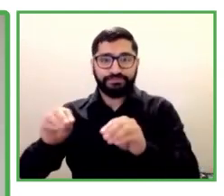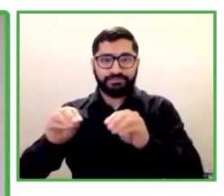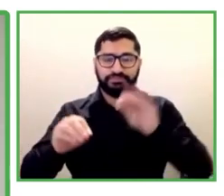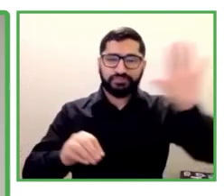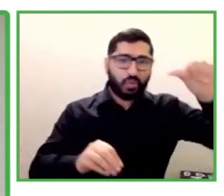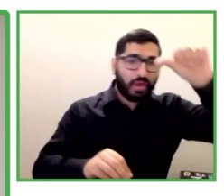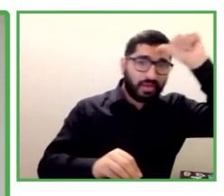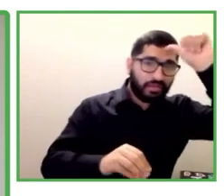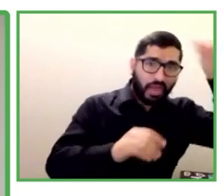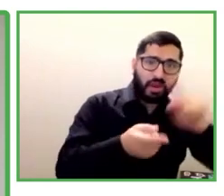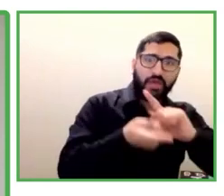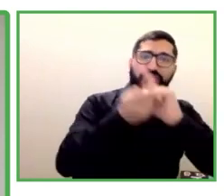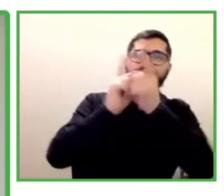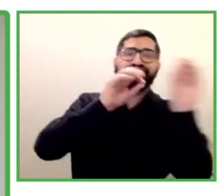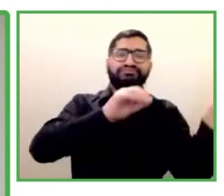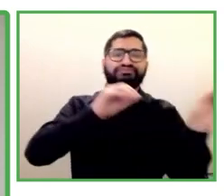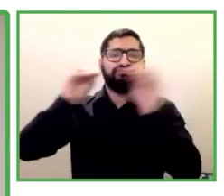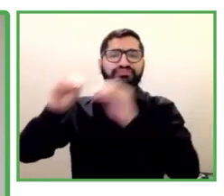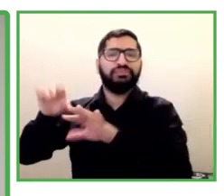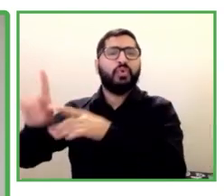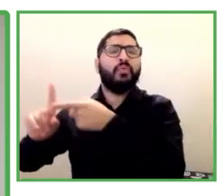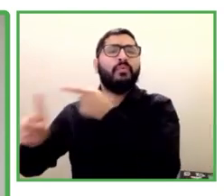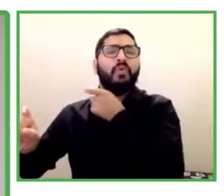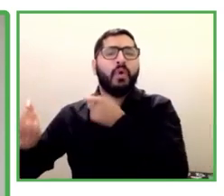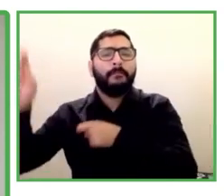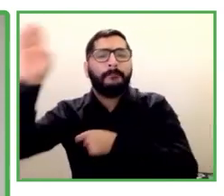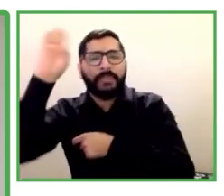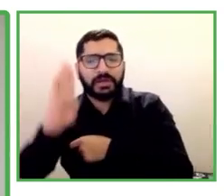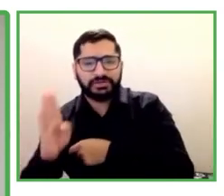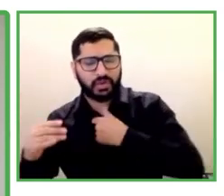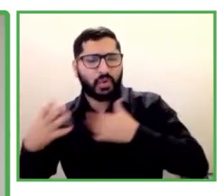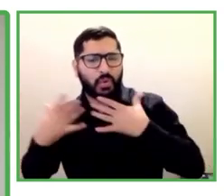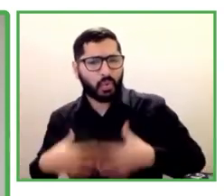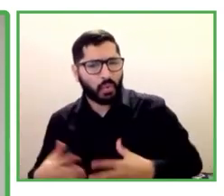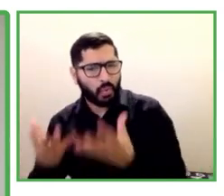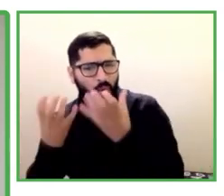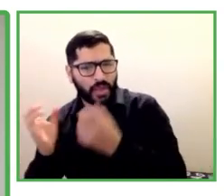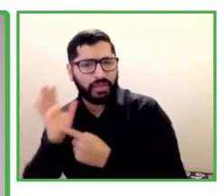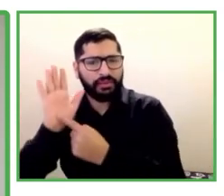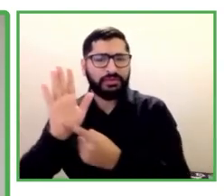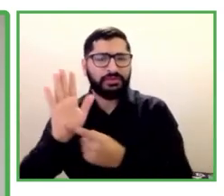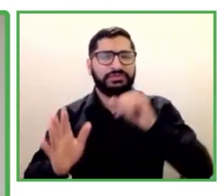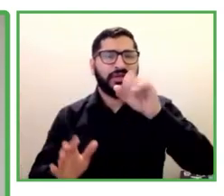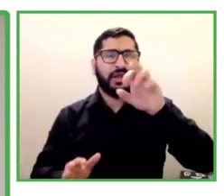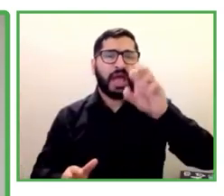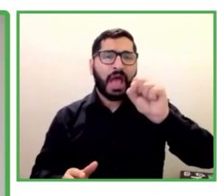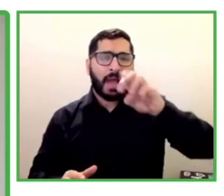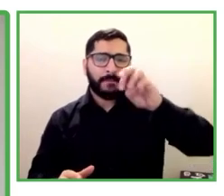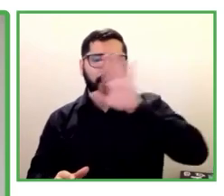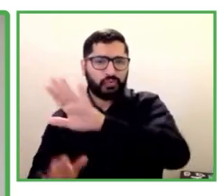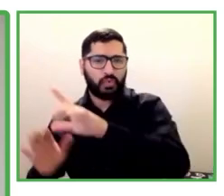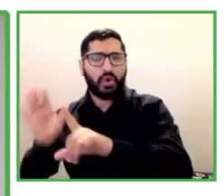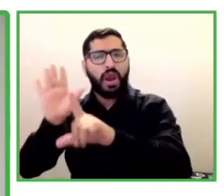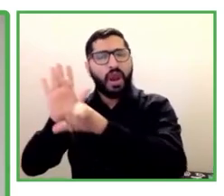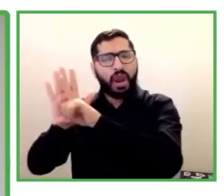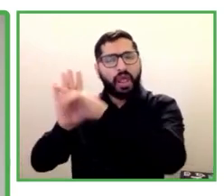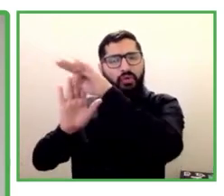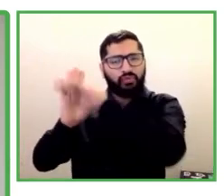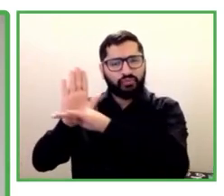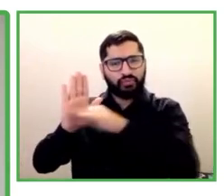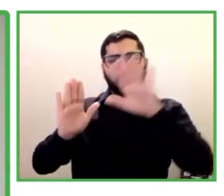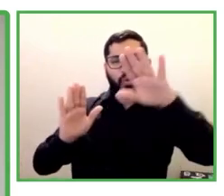Me gustaría presentarles a Jeremy Braga, que se graduó en leyes y que también tiene un máster en gestión y en negocios.